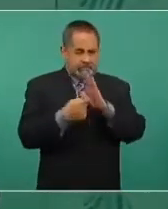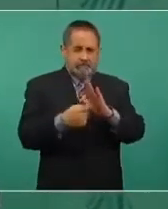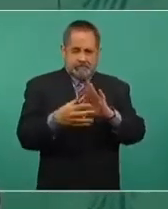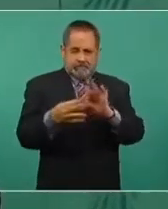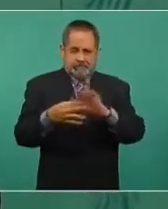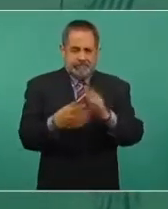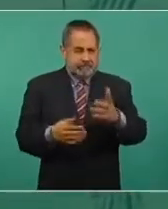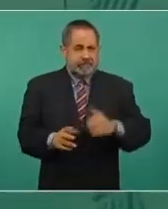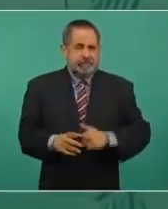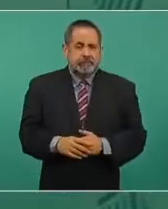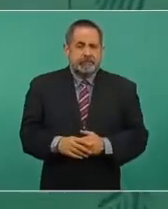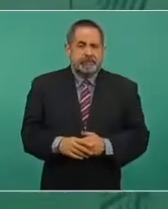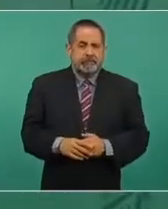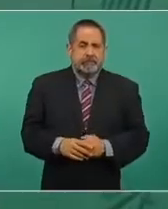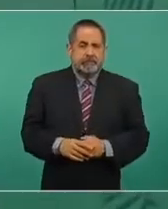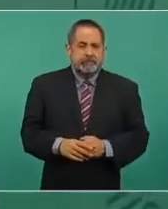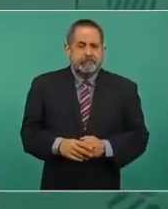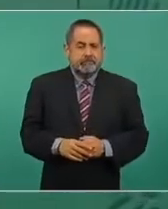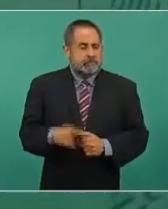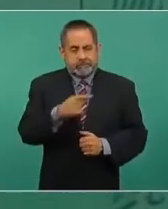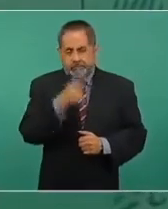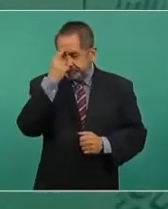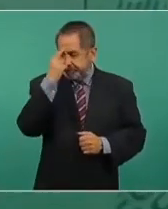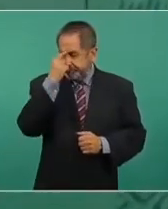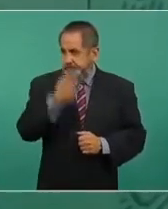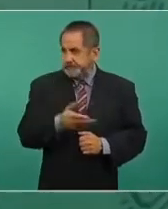el nivel